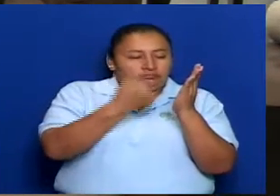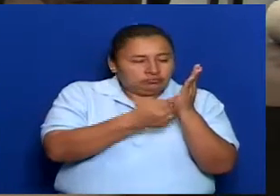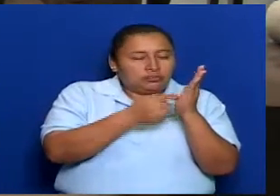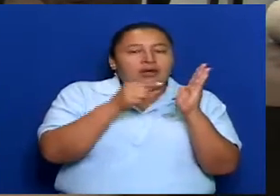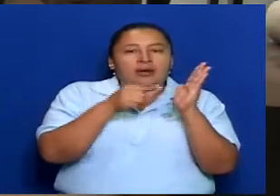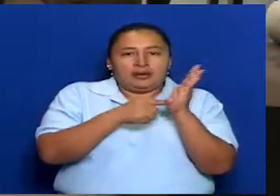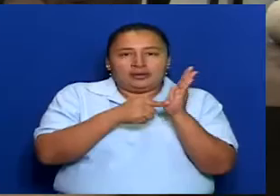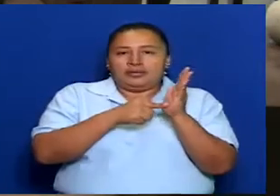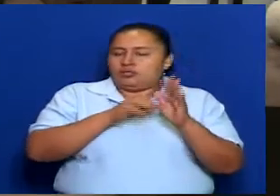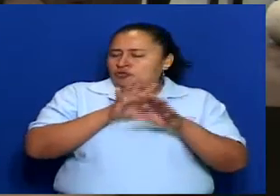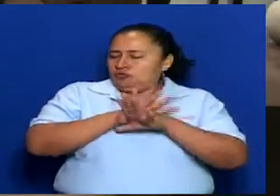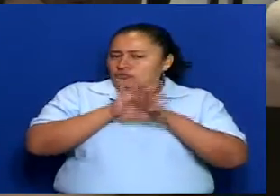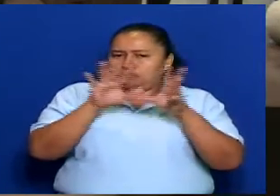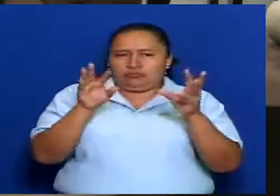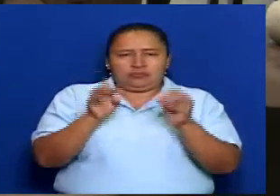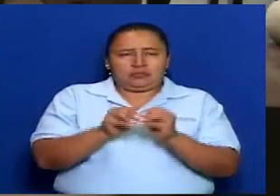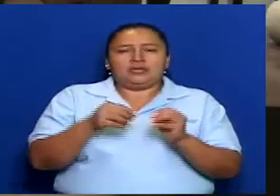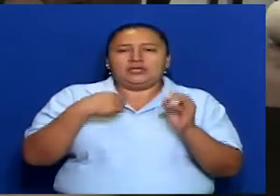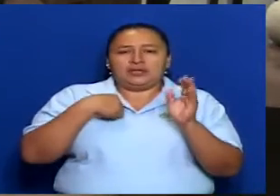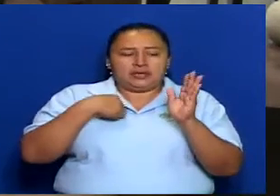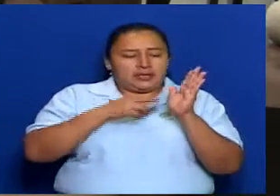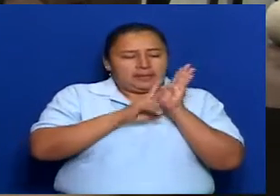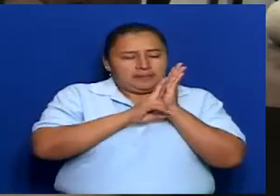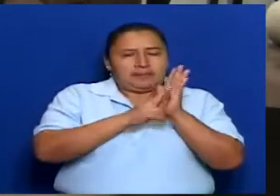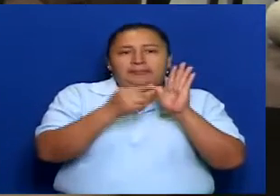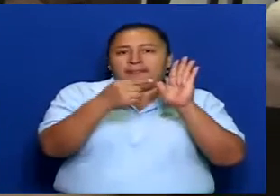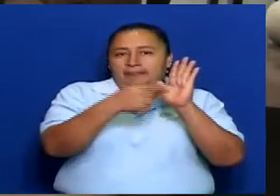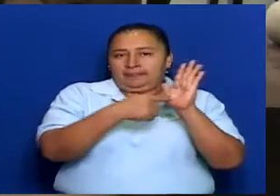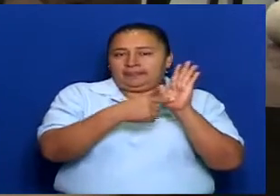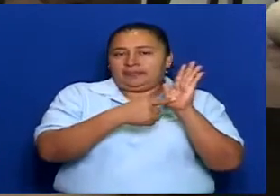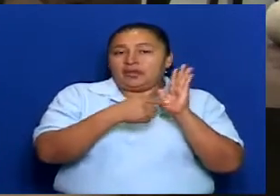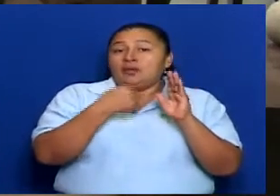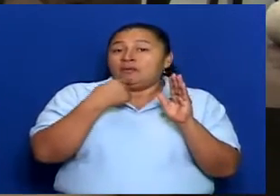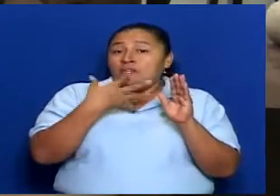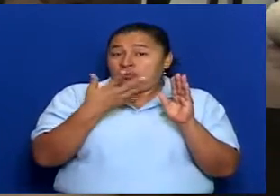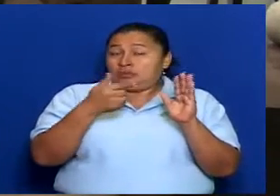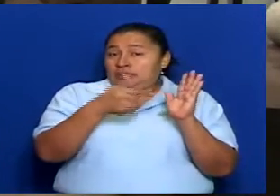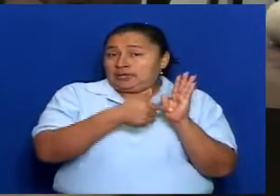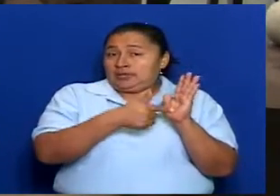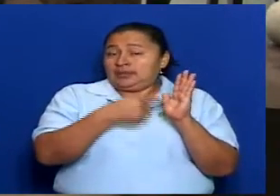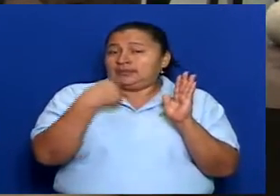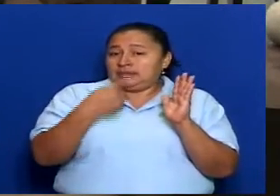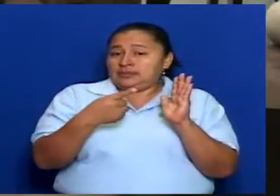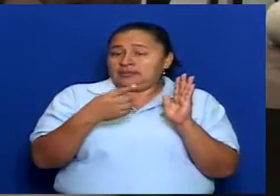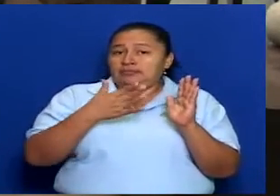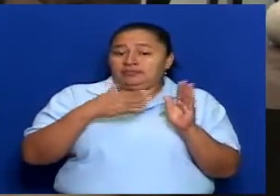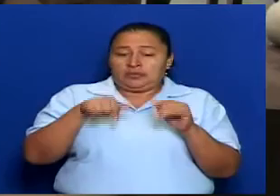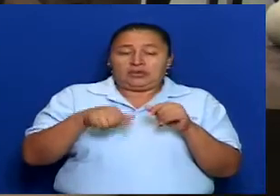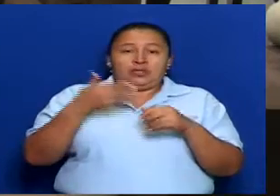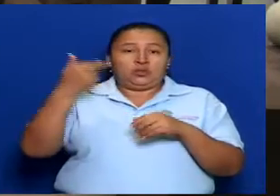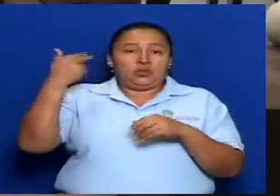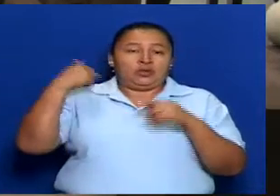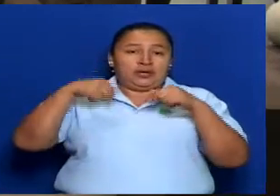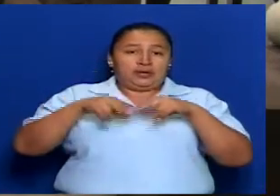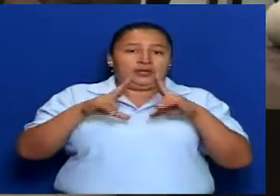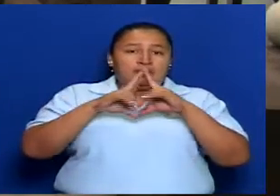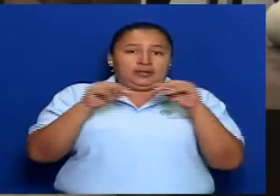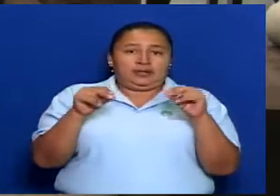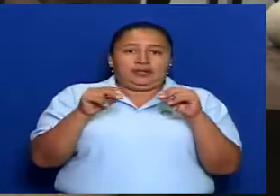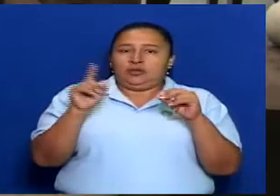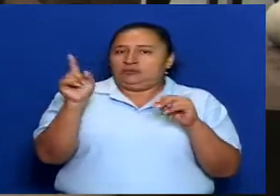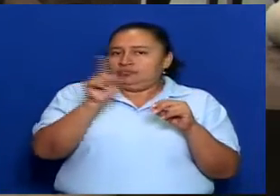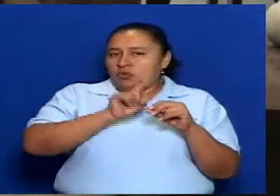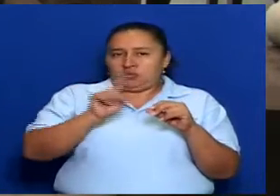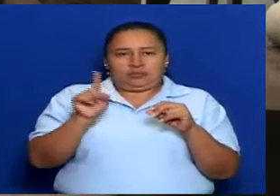siento plenamente representada, porque la historia de este país no ha sido